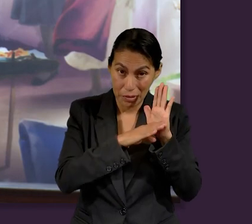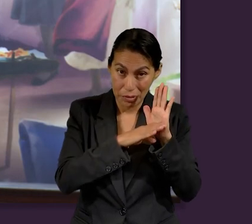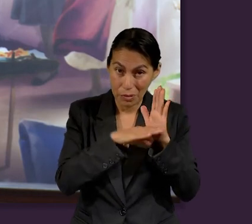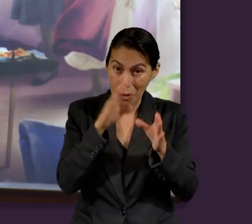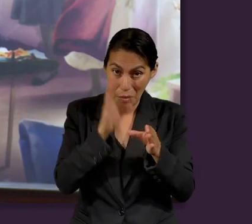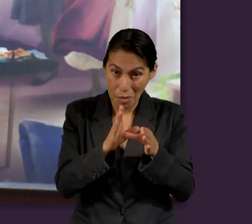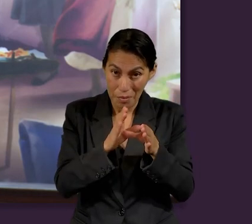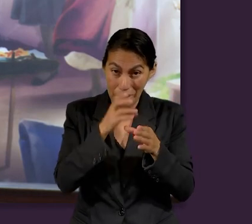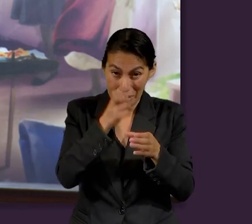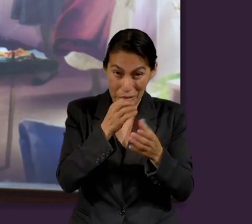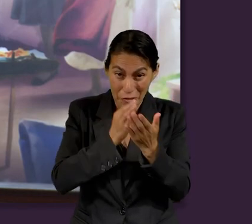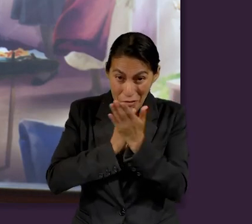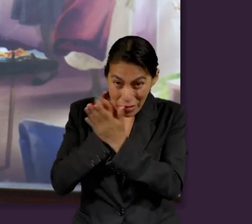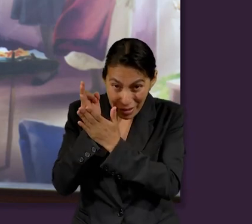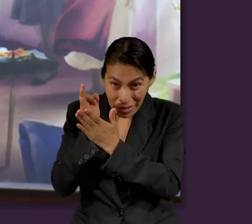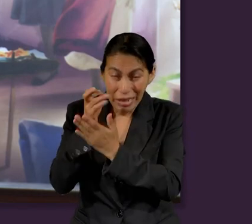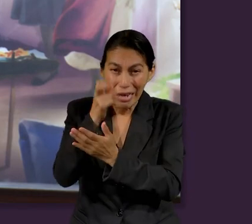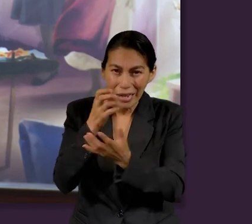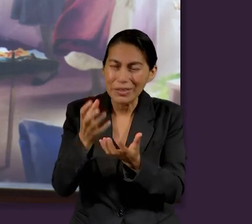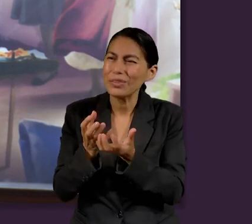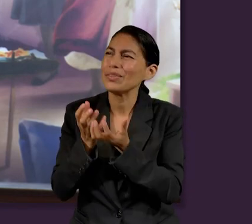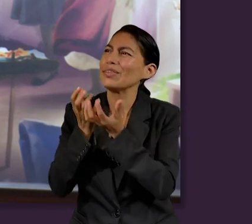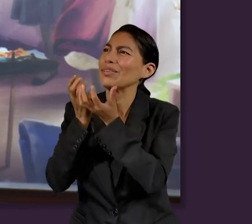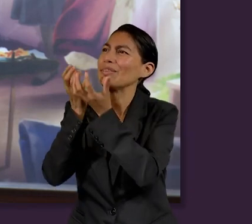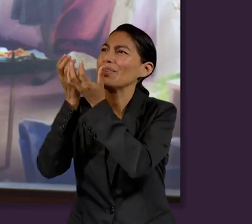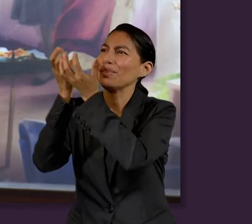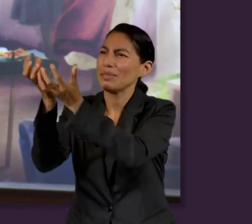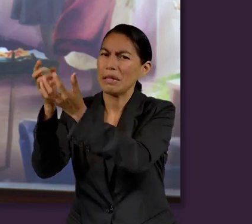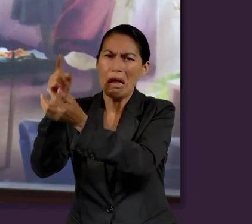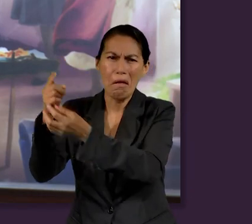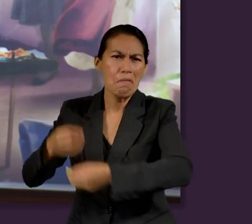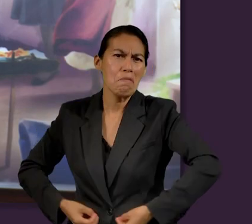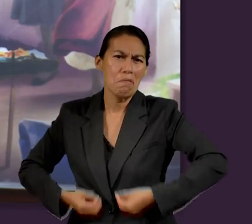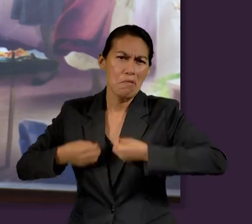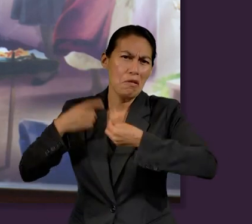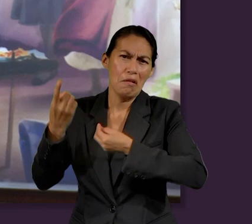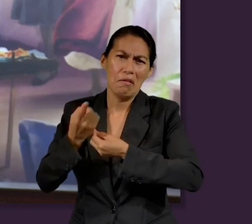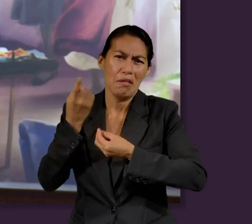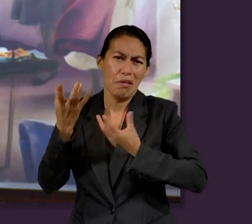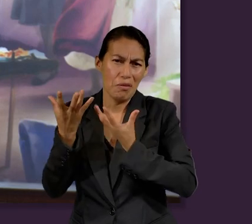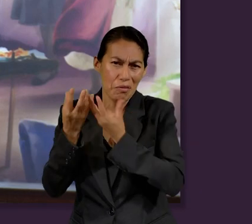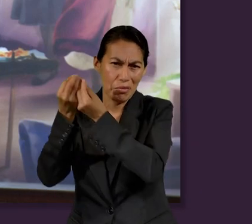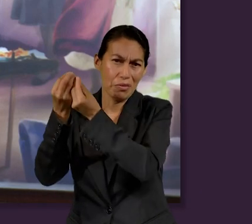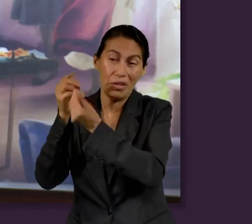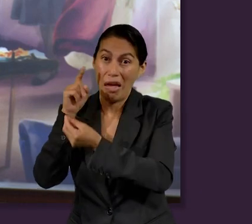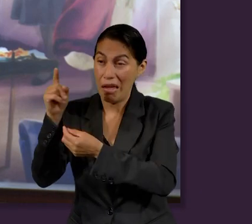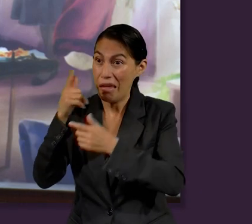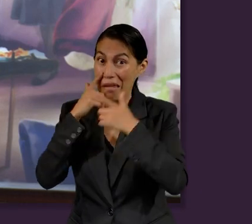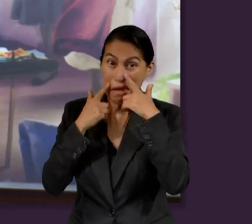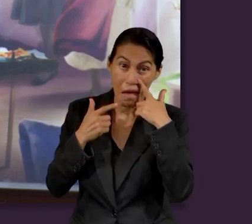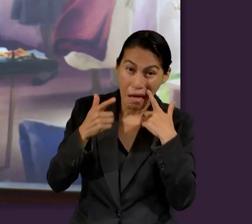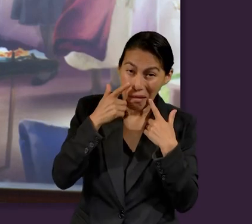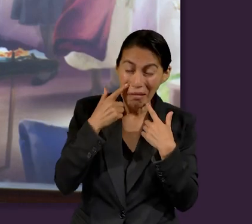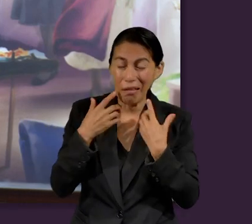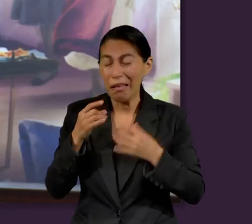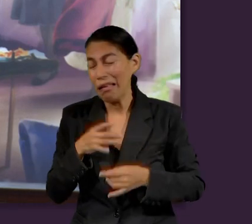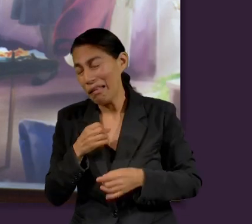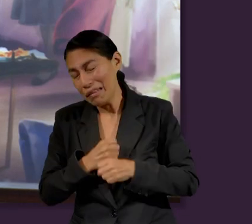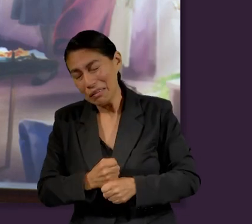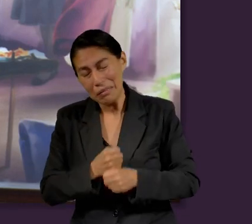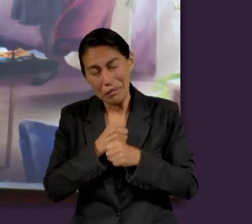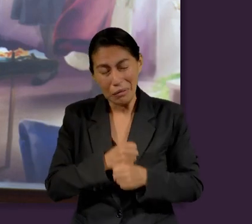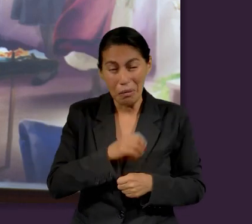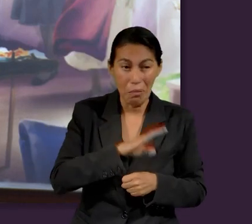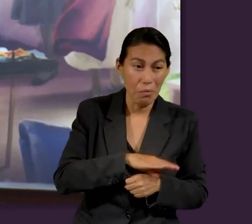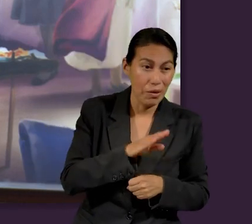promete que va a estar con nosotros en esa nueva ciudad, que nosotros vamos a vivir para siempre con Él y que no va haber ni llanto, ni enfermedad, ni muerte,